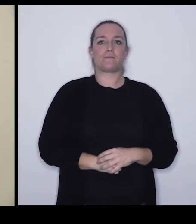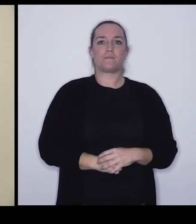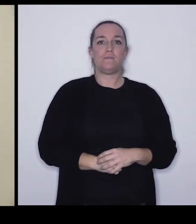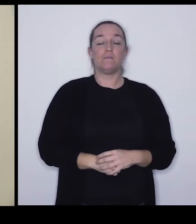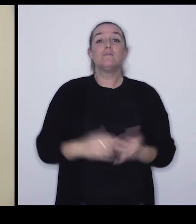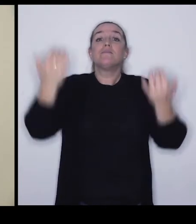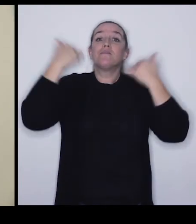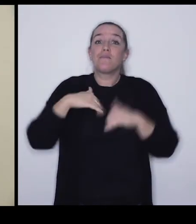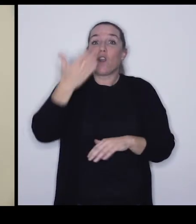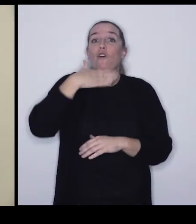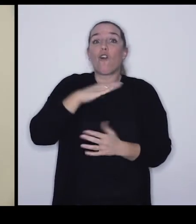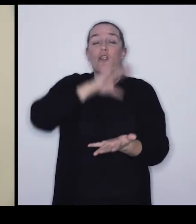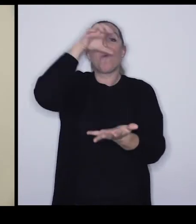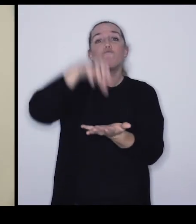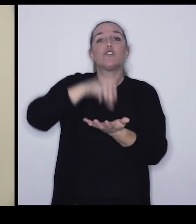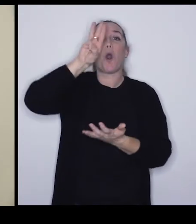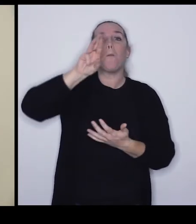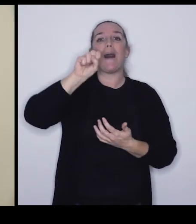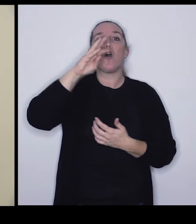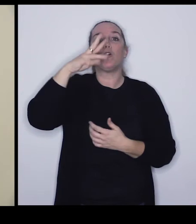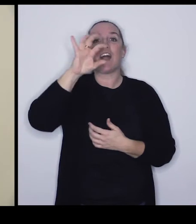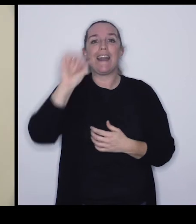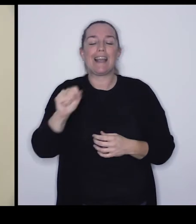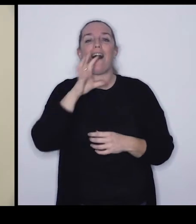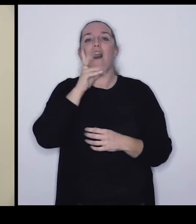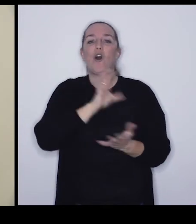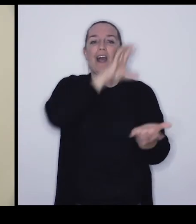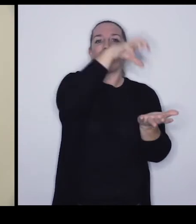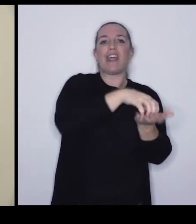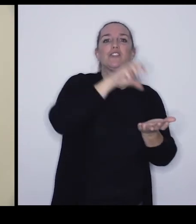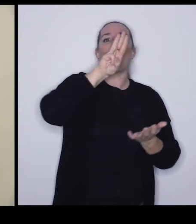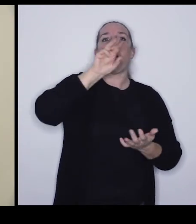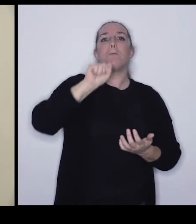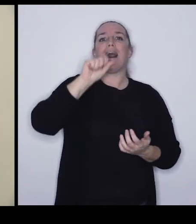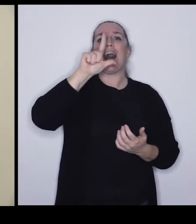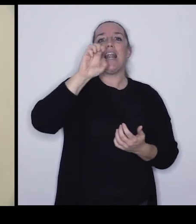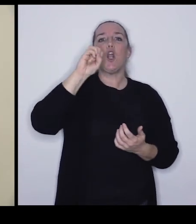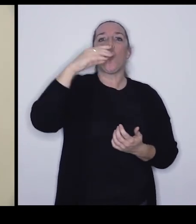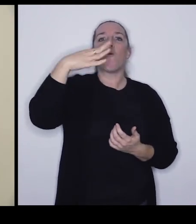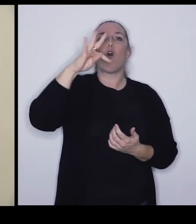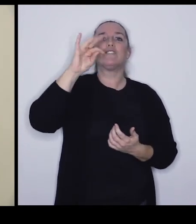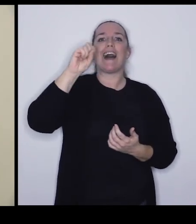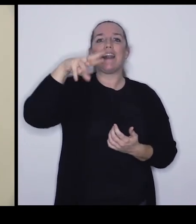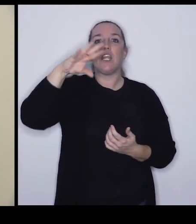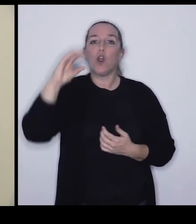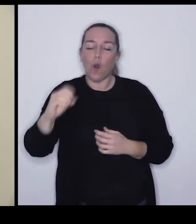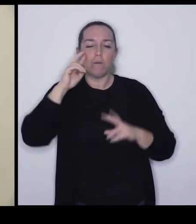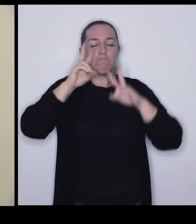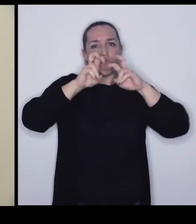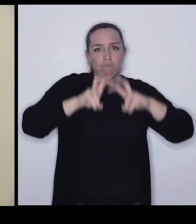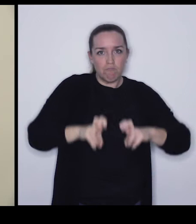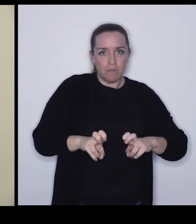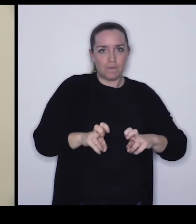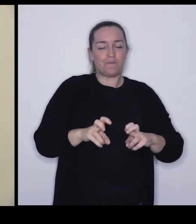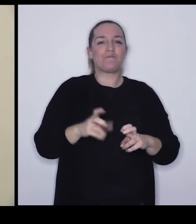Ya que conocemos un poco el Museo de Paleobotánica... ...os invito a que me acompañéis al Centro Paleobotánico... ...donde realmente se desarrolla la investigación